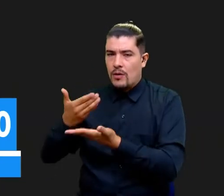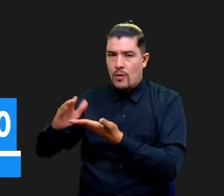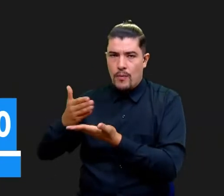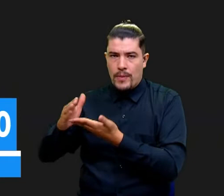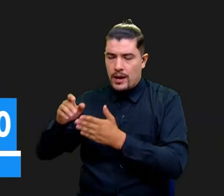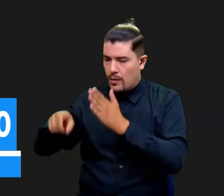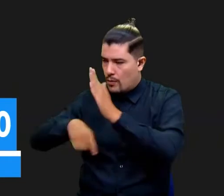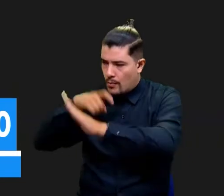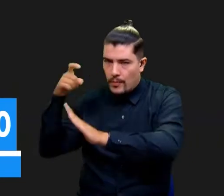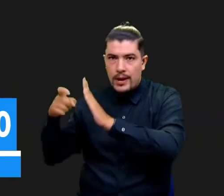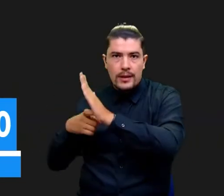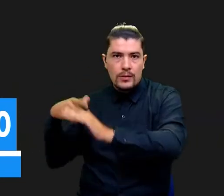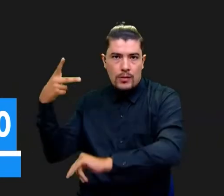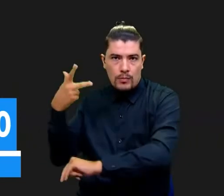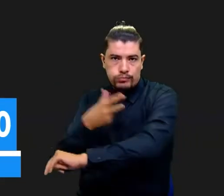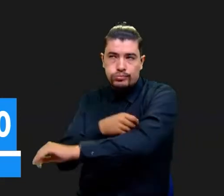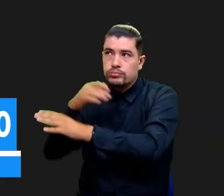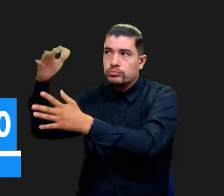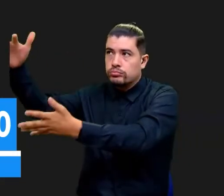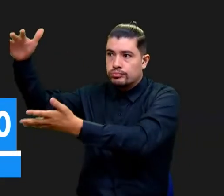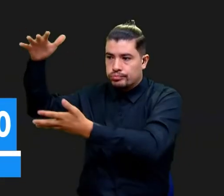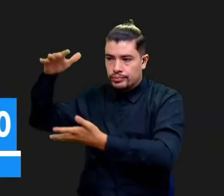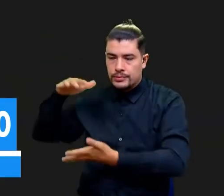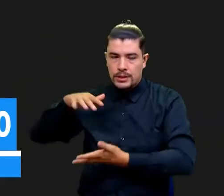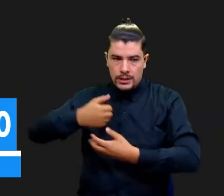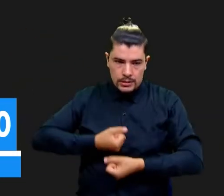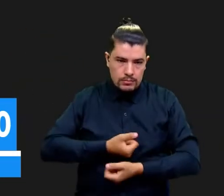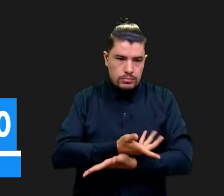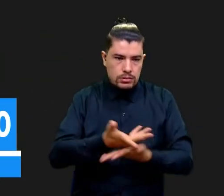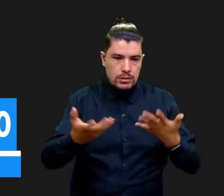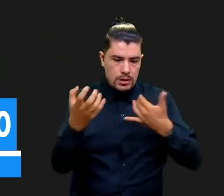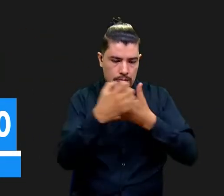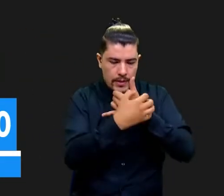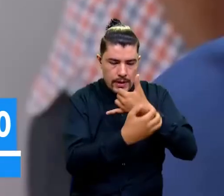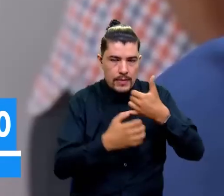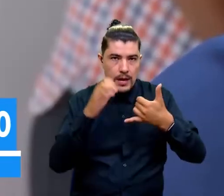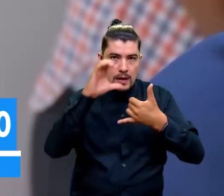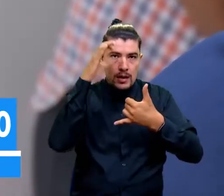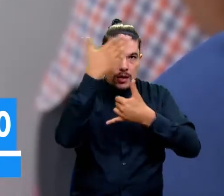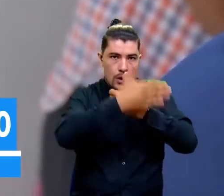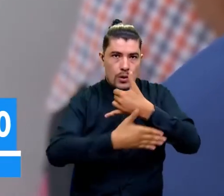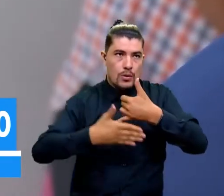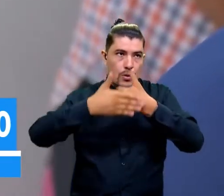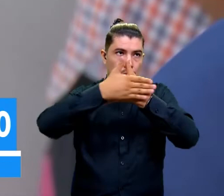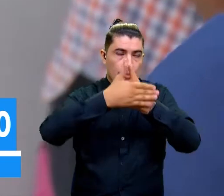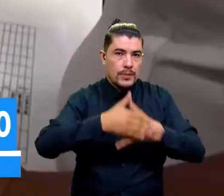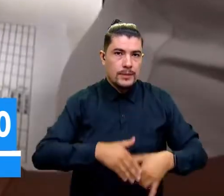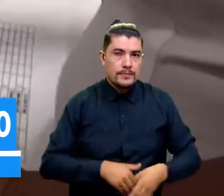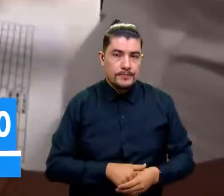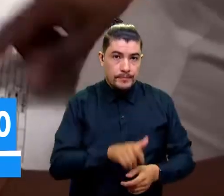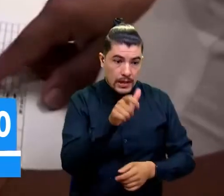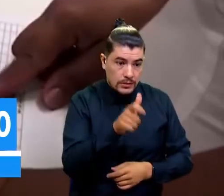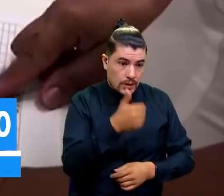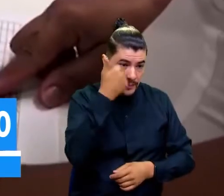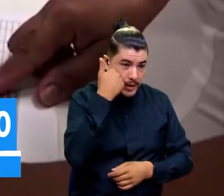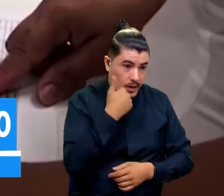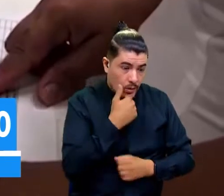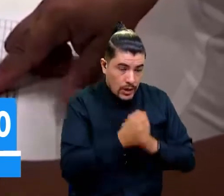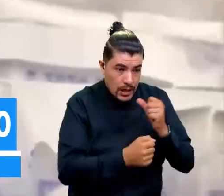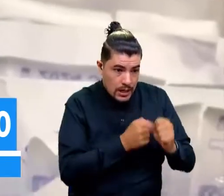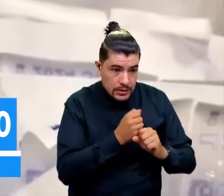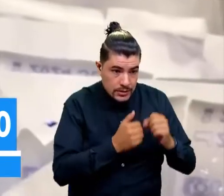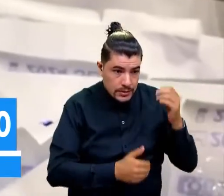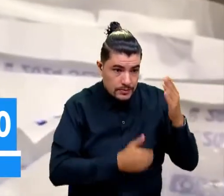vacunas del programa ampliado de inmunizaciones o de vacunación regular del país. Si el menor de edad inició su esquema de